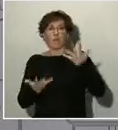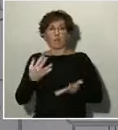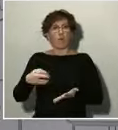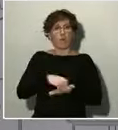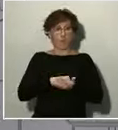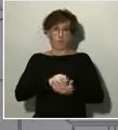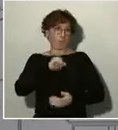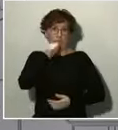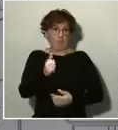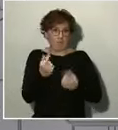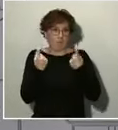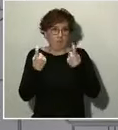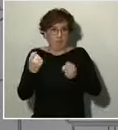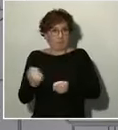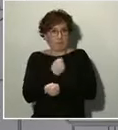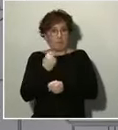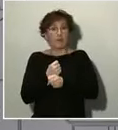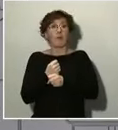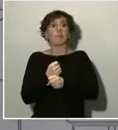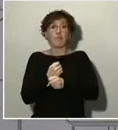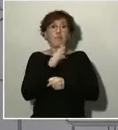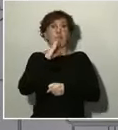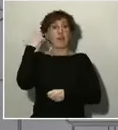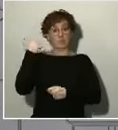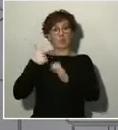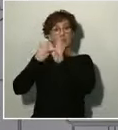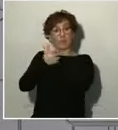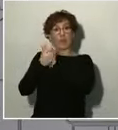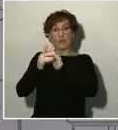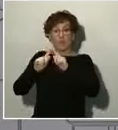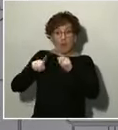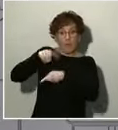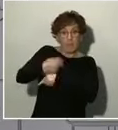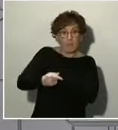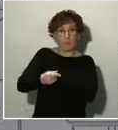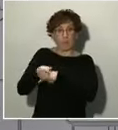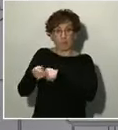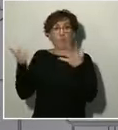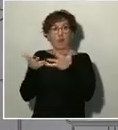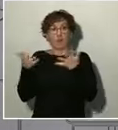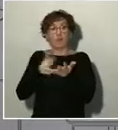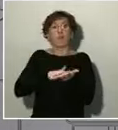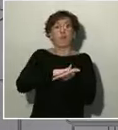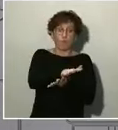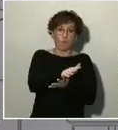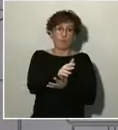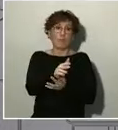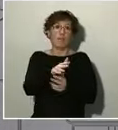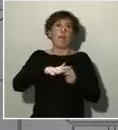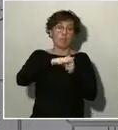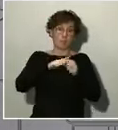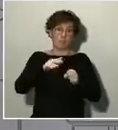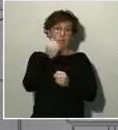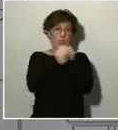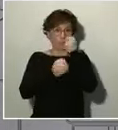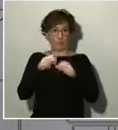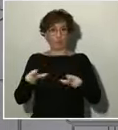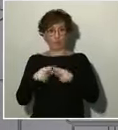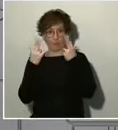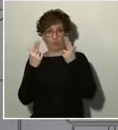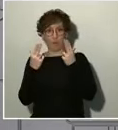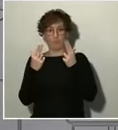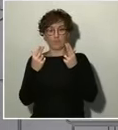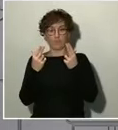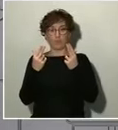sentir también, como he dicho antes, en el ámbito económico y también en el ámbito social. La alarma y las medidas de lucha contra la pandemia están